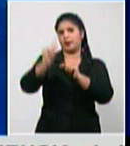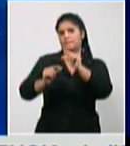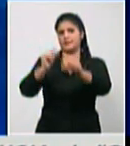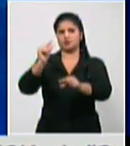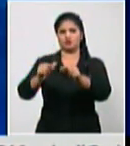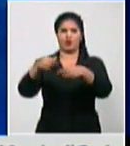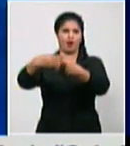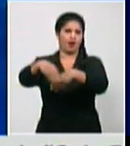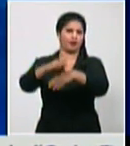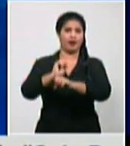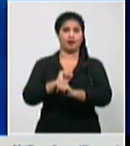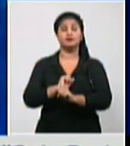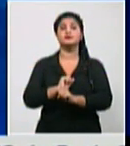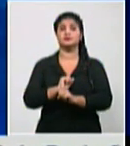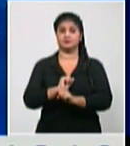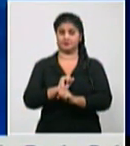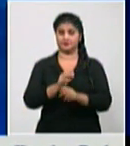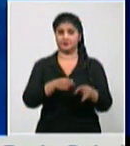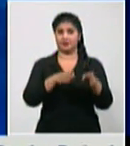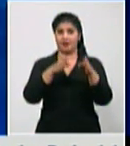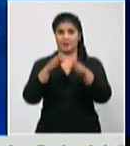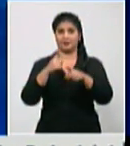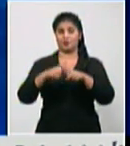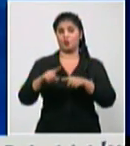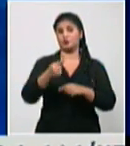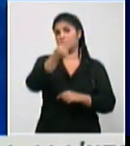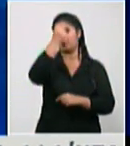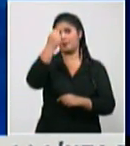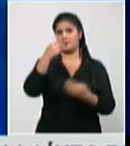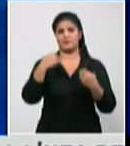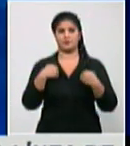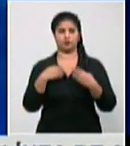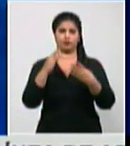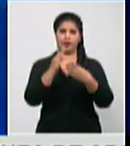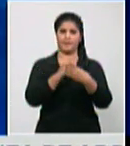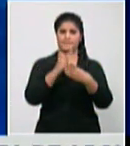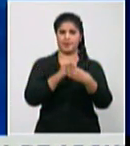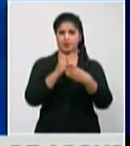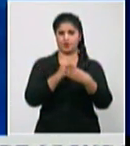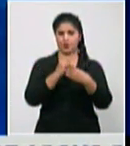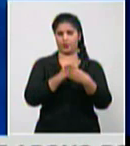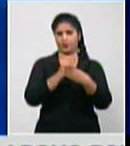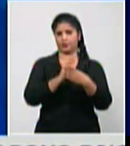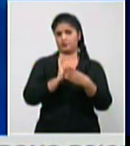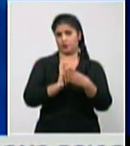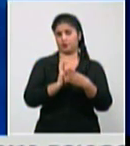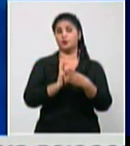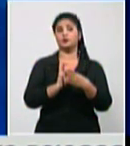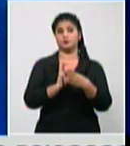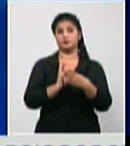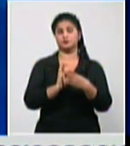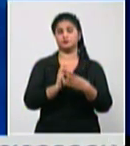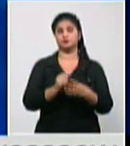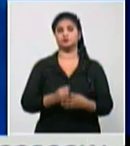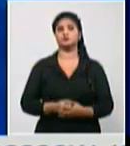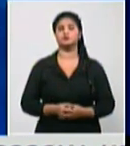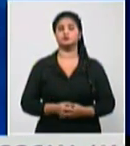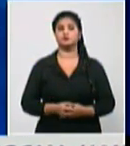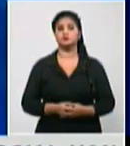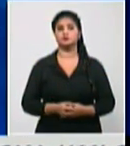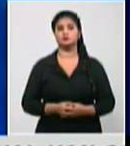si usted y se la dice que no pero digo del periódico trabajadores de la periodista la colega Lina Menalotti